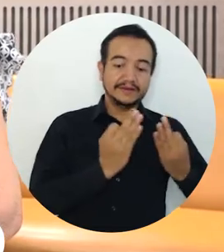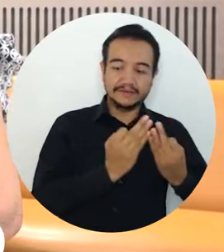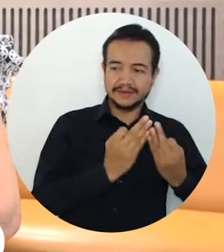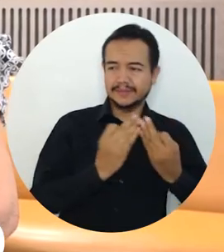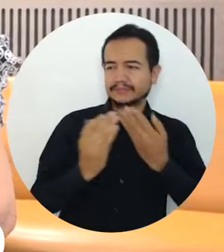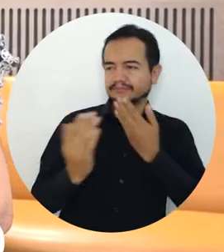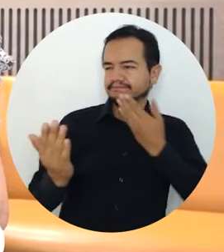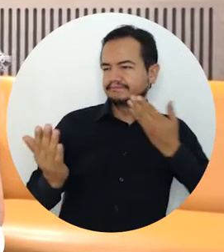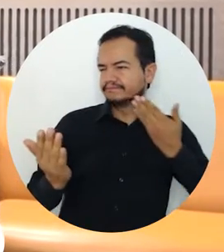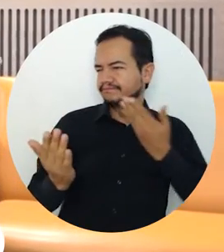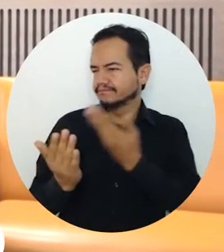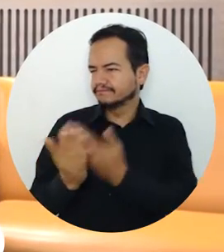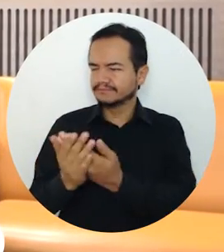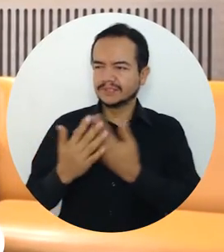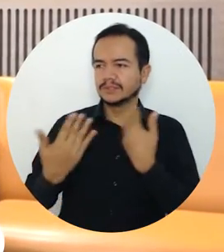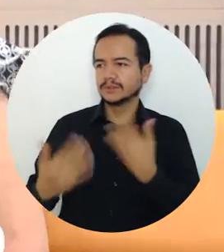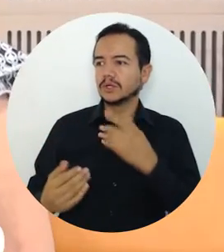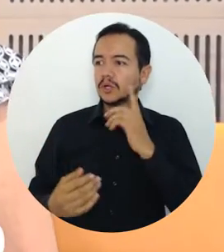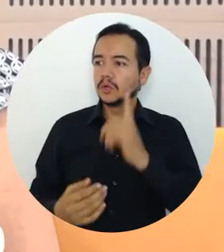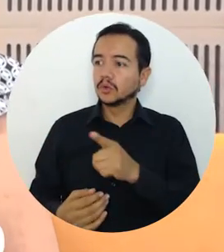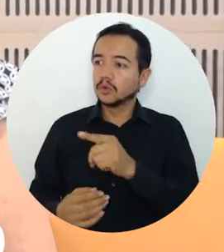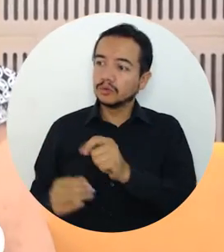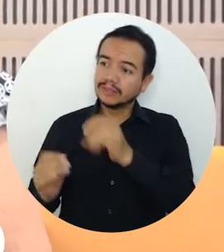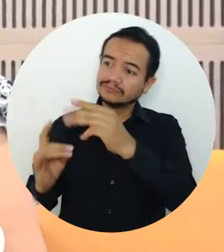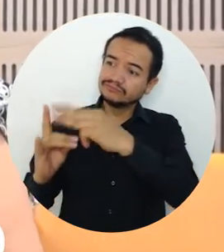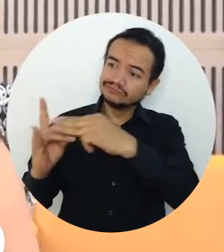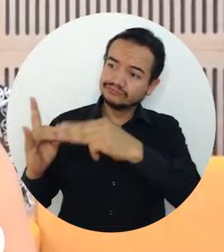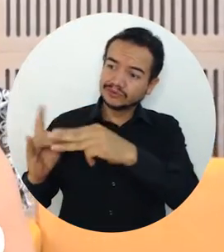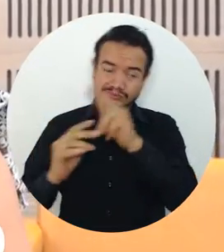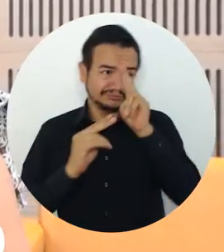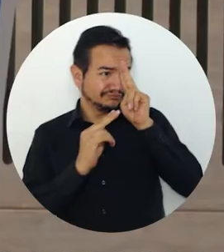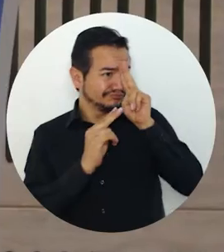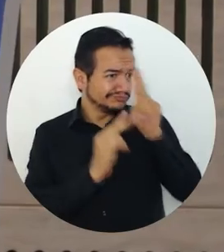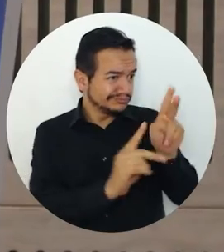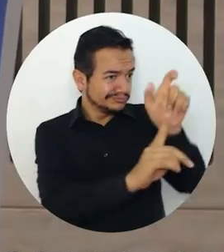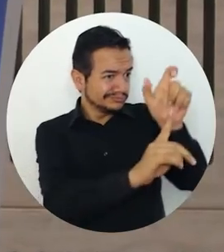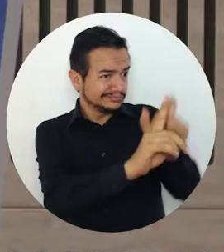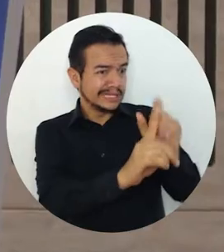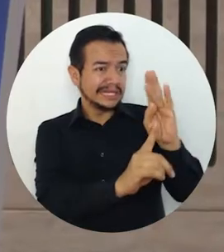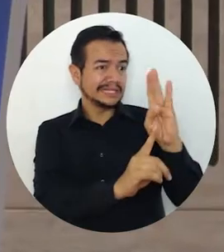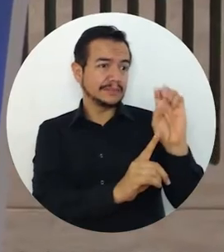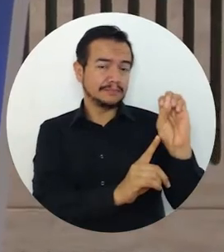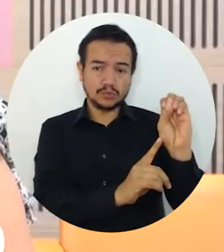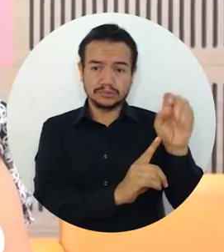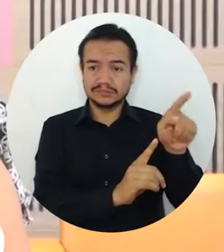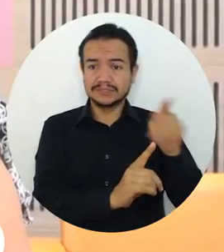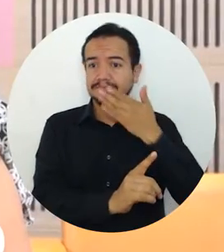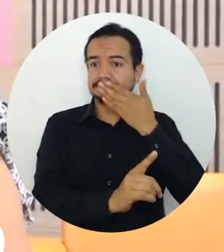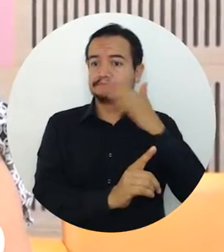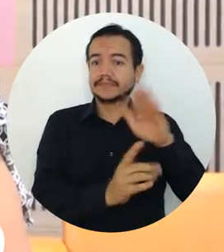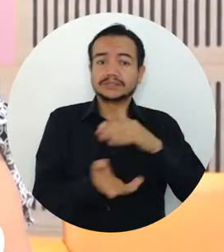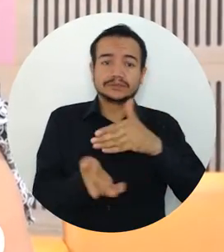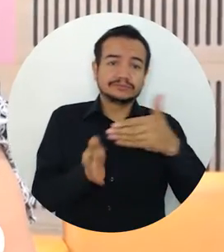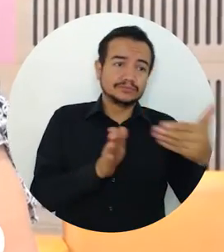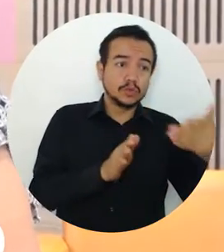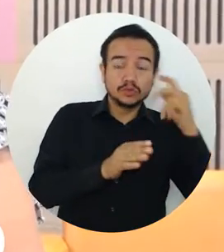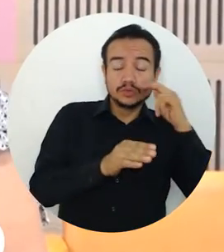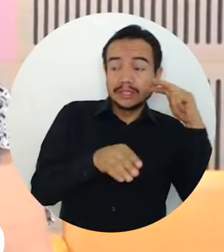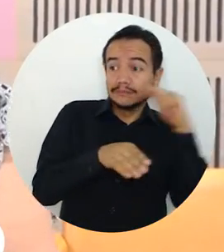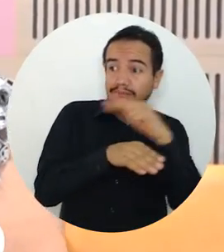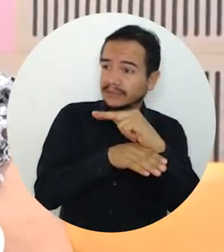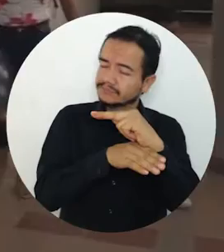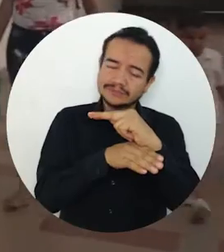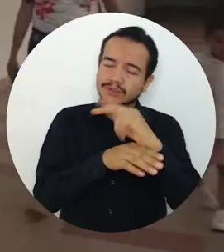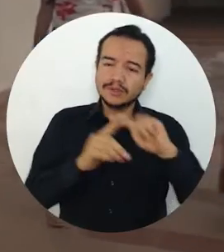Muchas gracias en nombre de mi familia por esa importancia tan grande que le han dado a mi esposo. Aunque él no lo está viendo